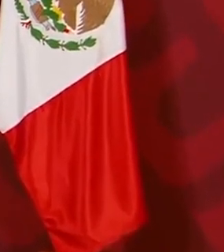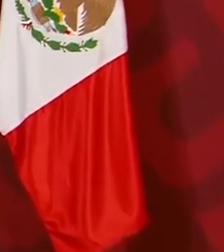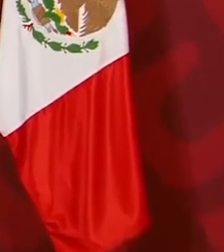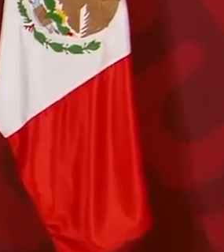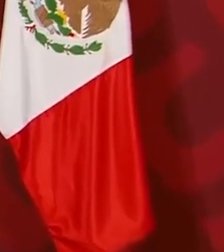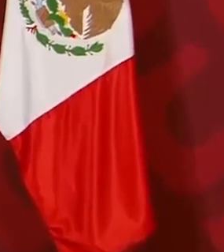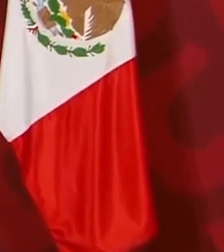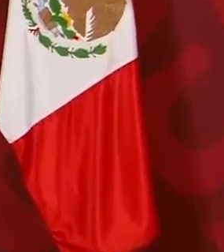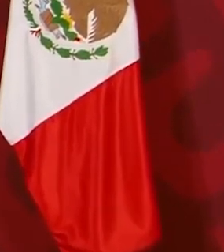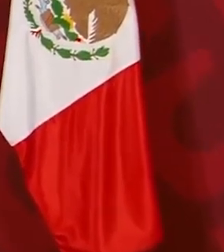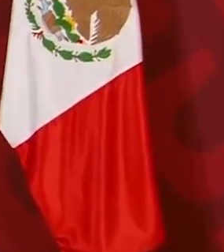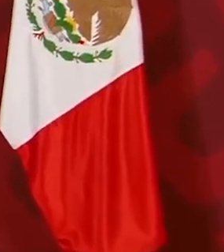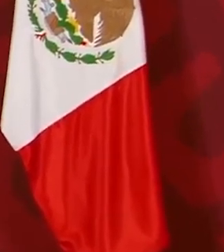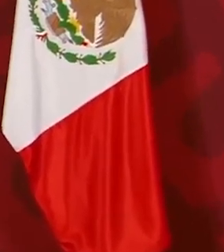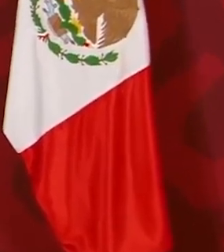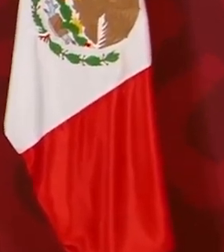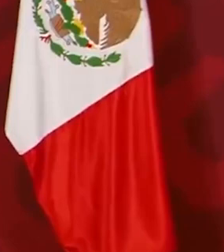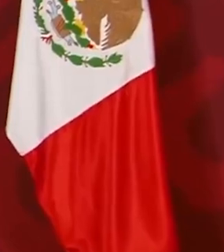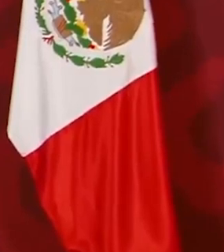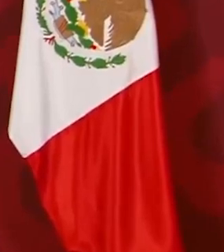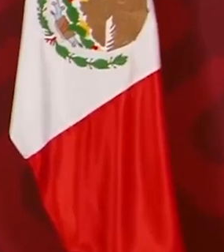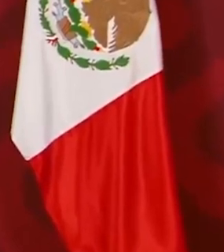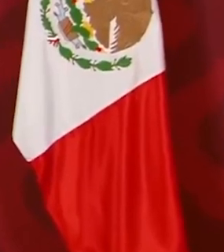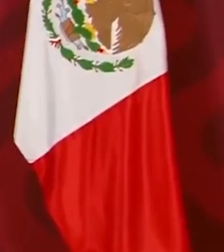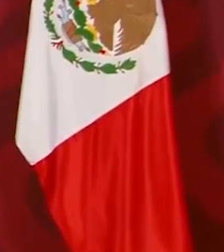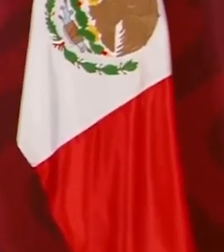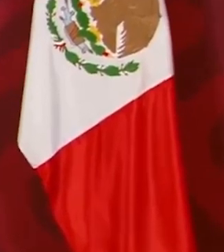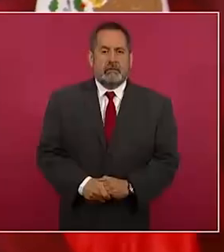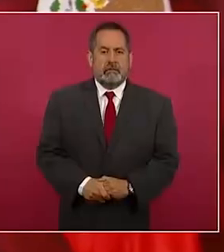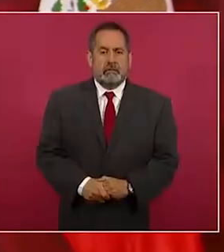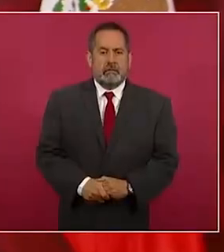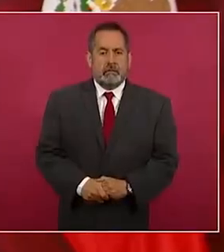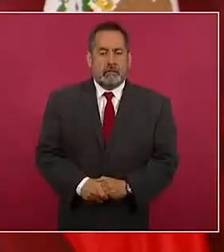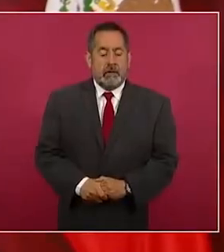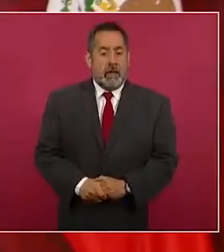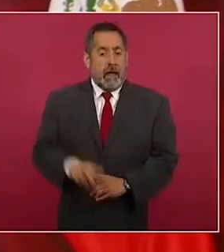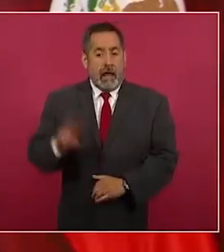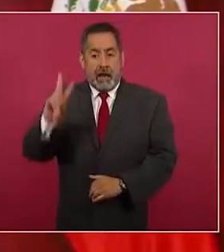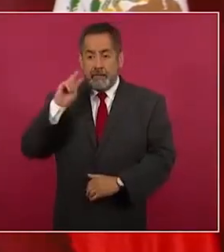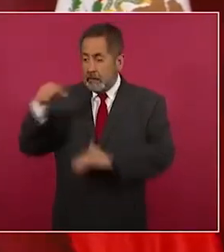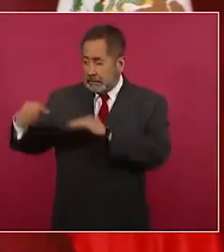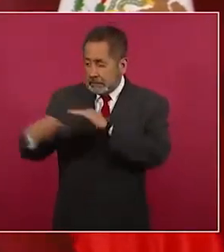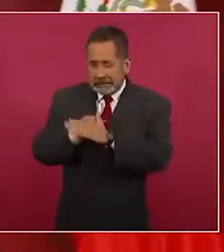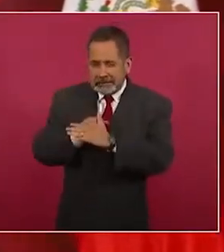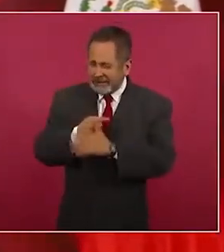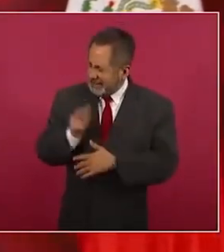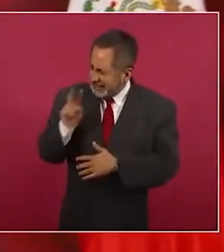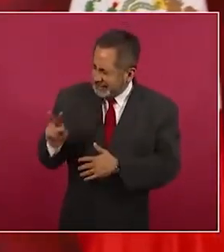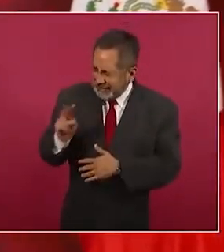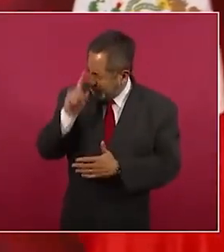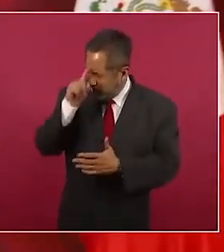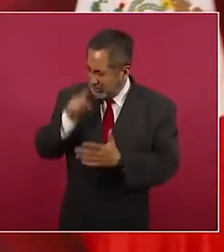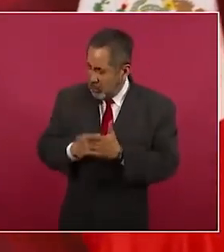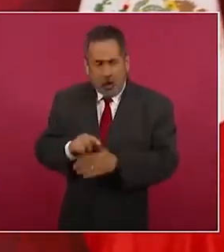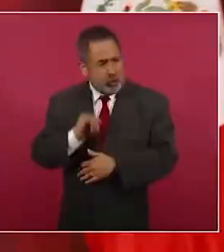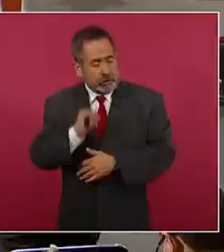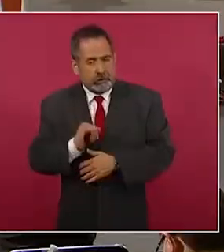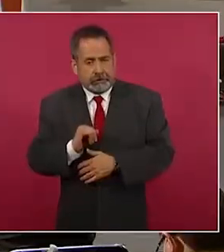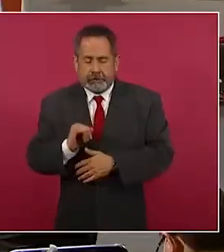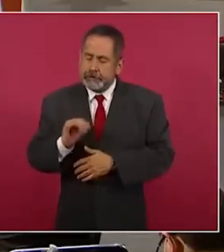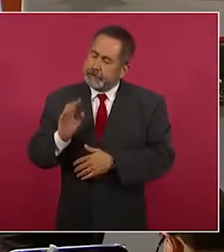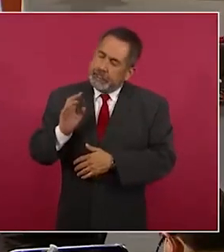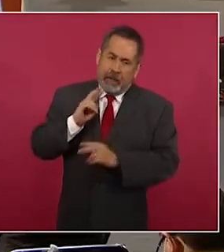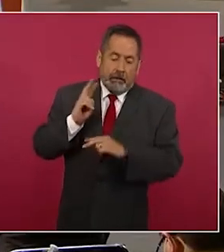viernes. Digo, no puede ser, ¿sí? Ah, pues vamos. Fue buena